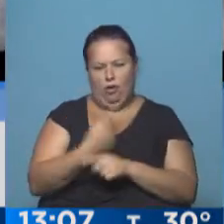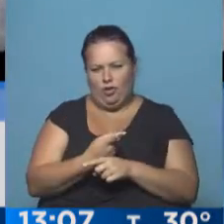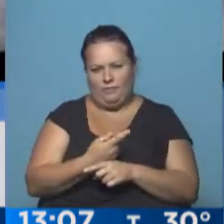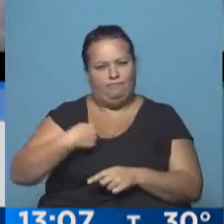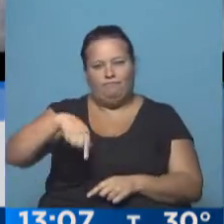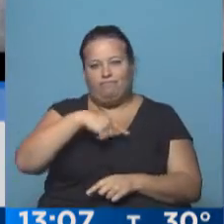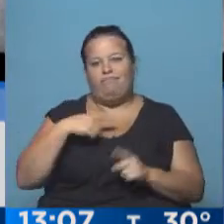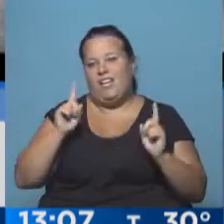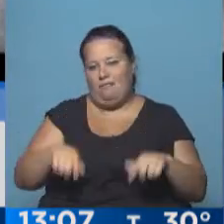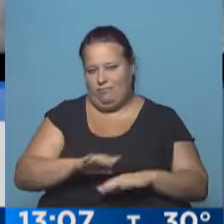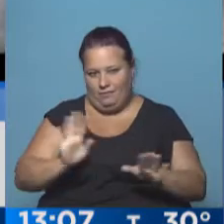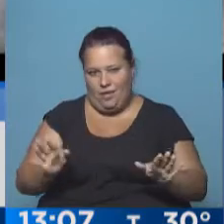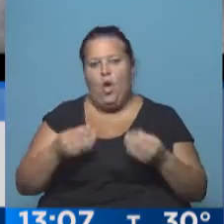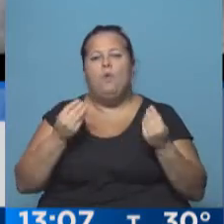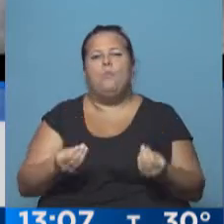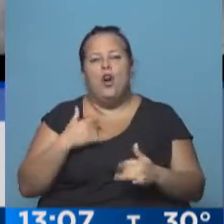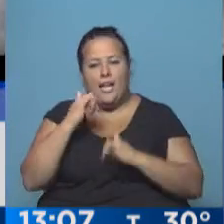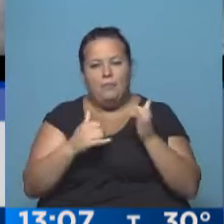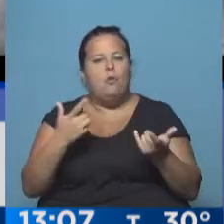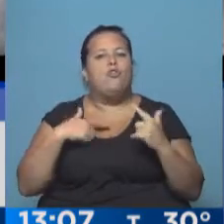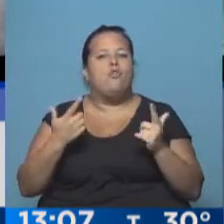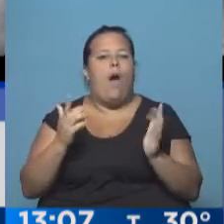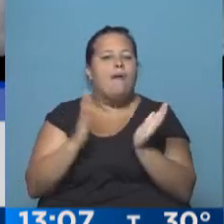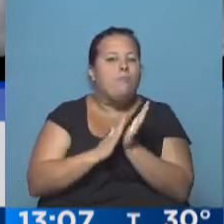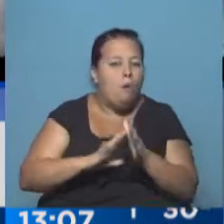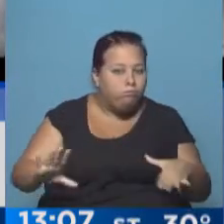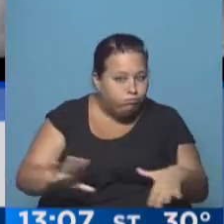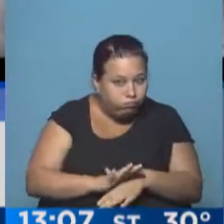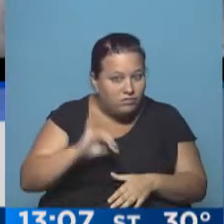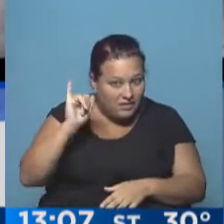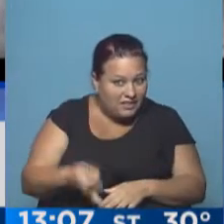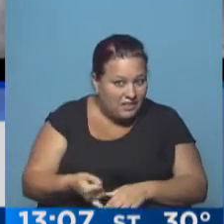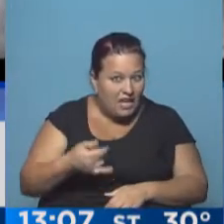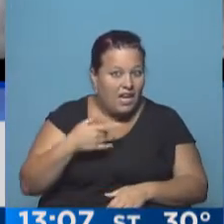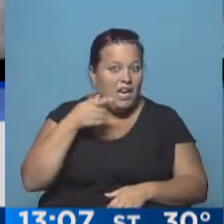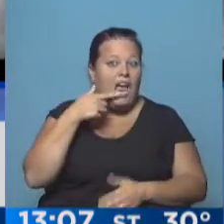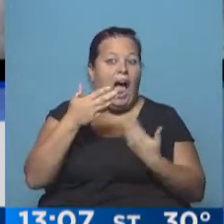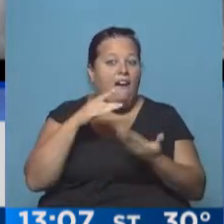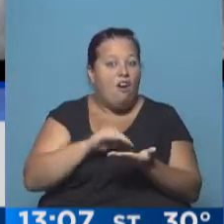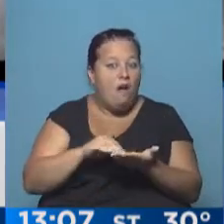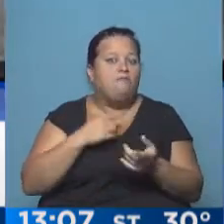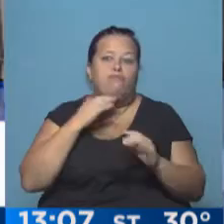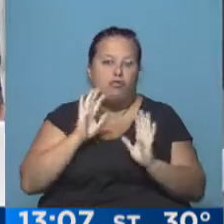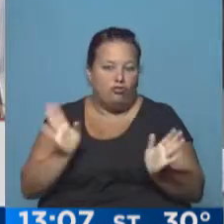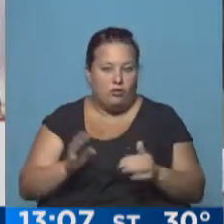nosotros realmente lo sepamos. ¿Por qué digo esto? Porque no tenemos certezas de que esté realmente hablando con sus abogados.